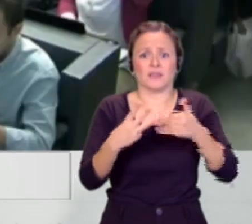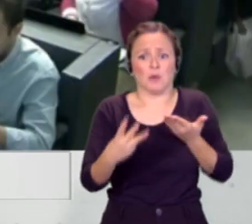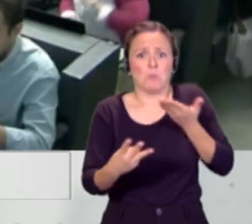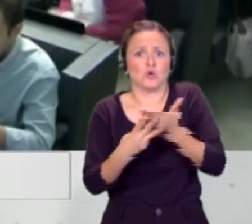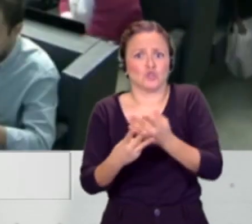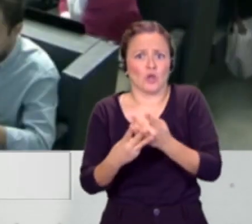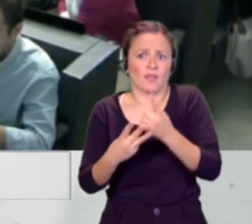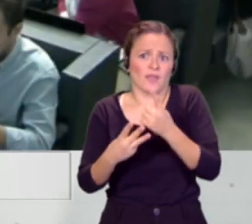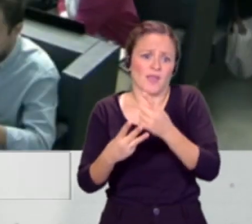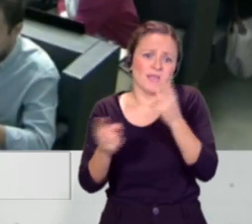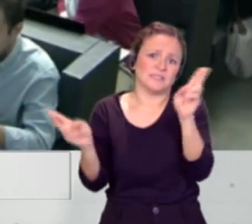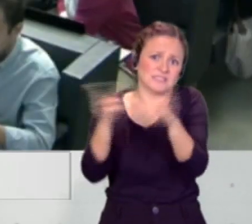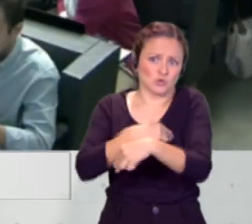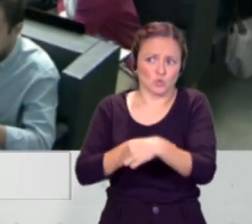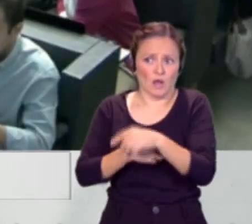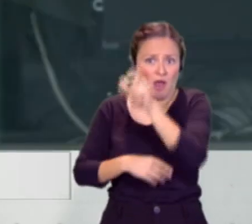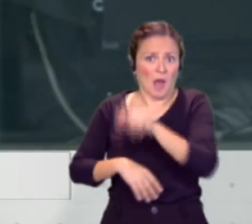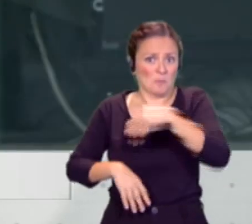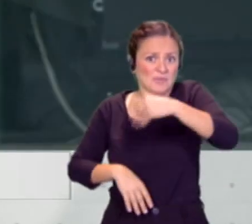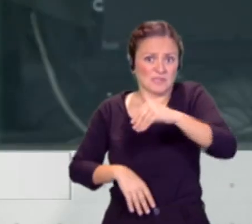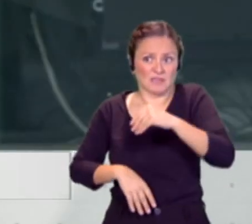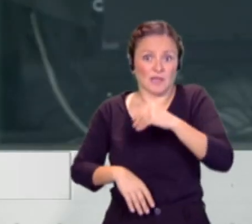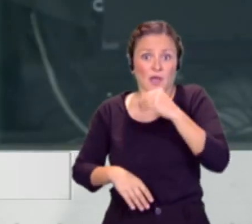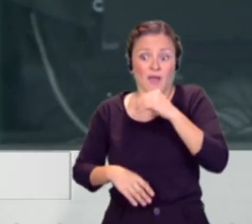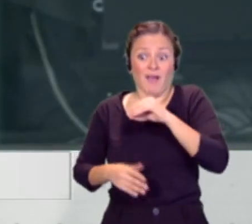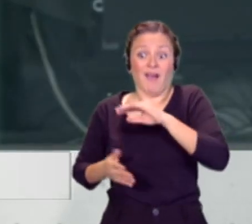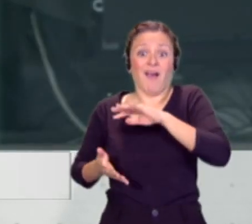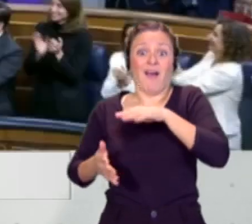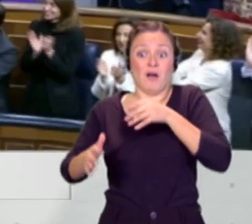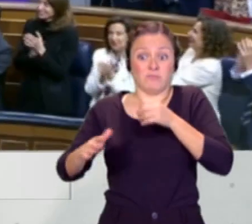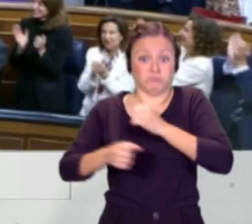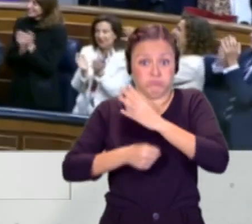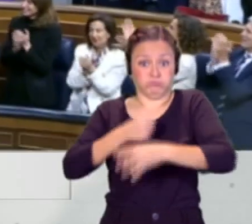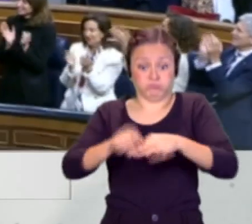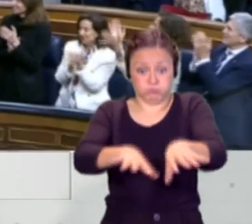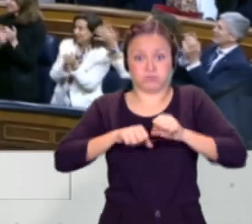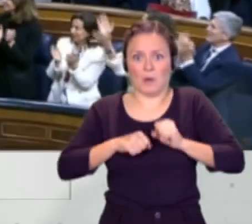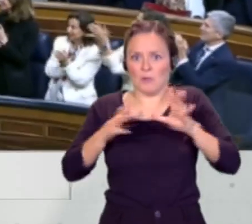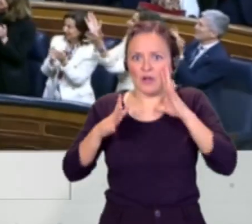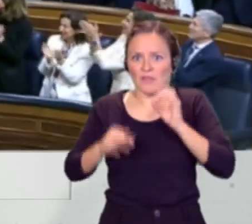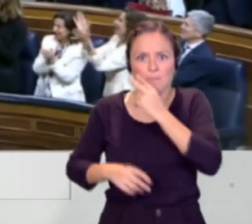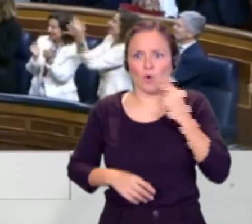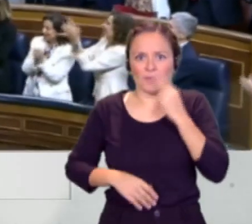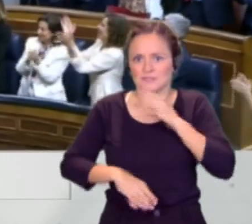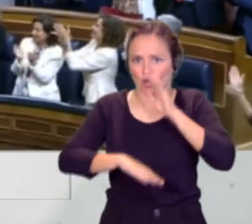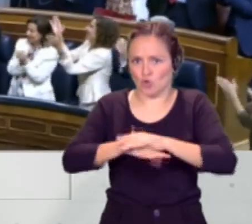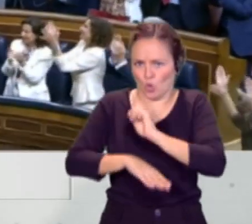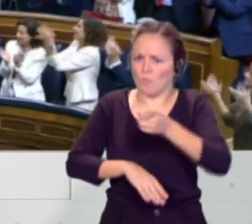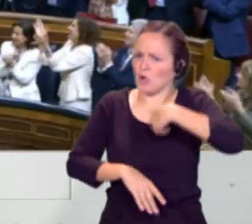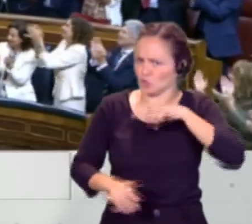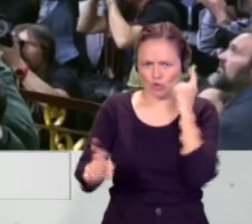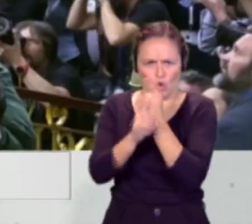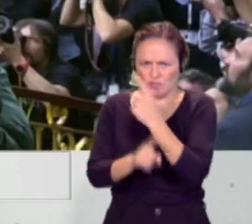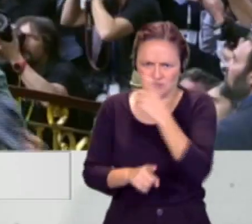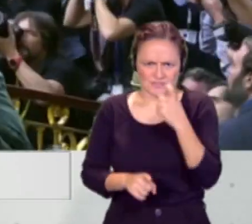a un presidente que había llegado a ser presidente incumpliendo las promesas electorales a sus propios electores. Más asuntos de la actualidad, sabe usted que se